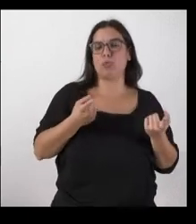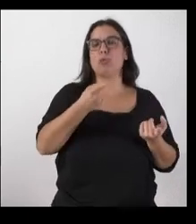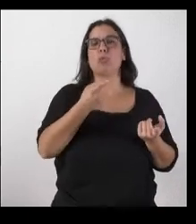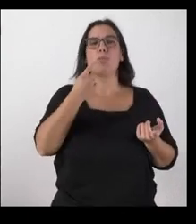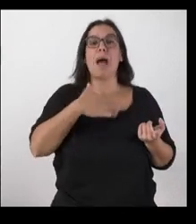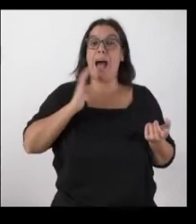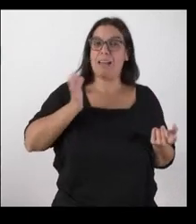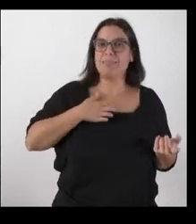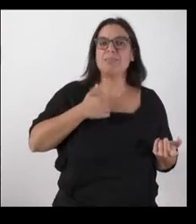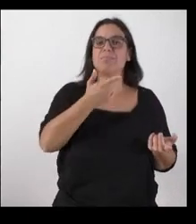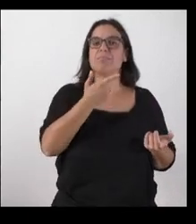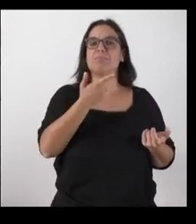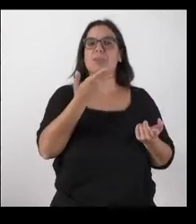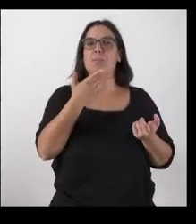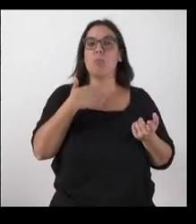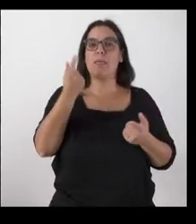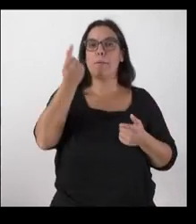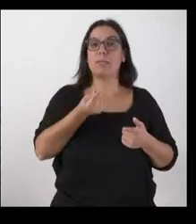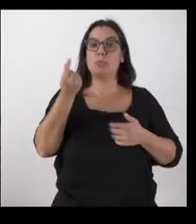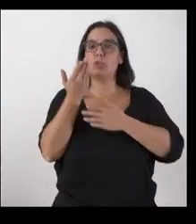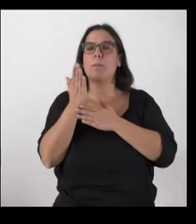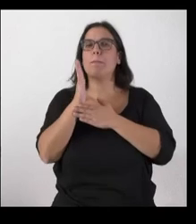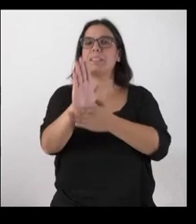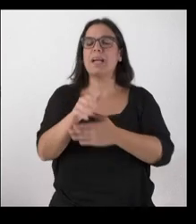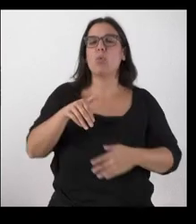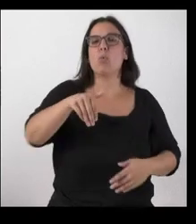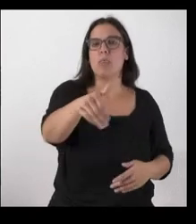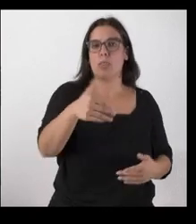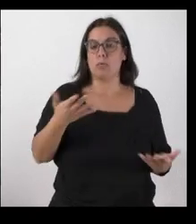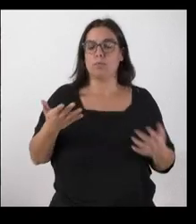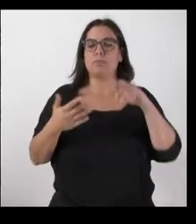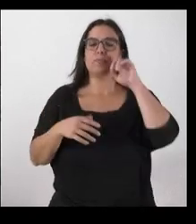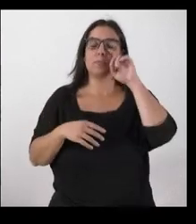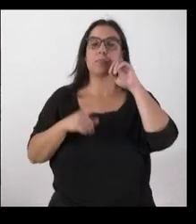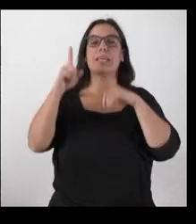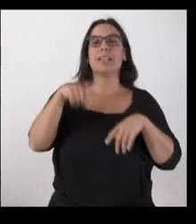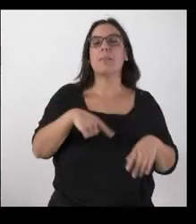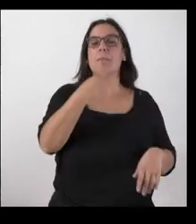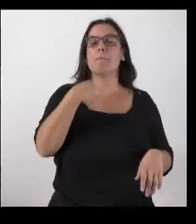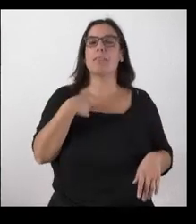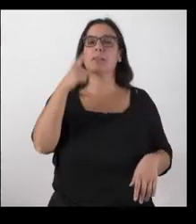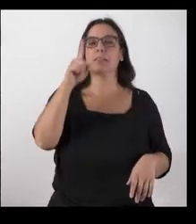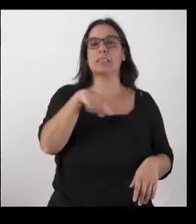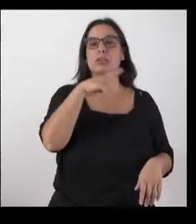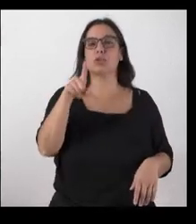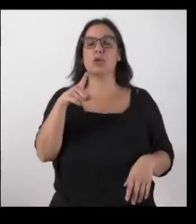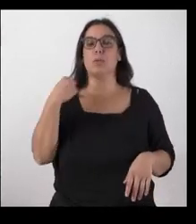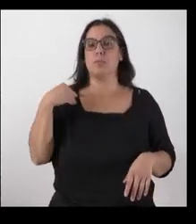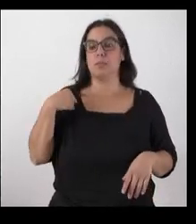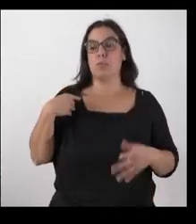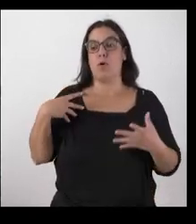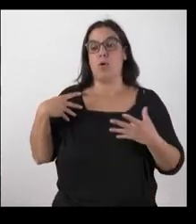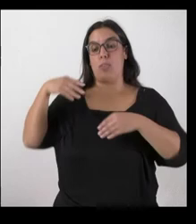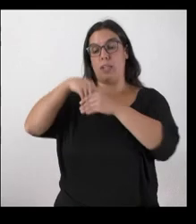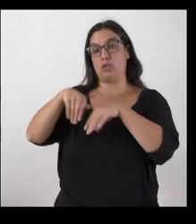podríamos tener esas cuentas sobre la mesa las del 2023 y quería que nos comentase también si está habiendo dificultades para elaborarlas con sus socios